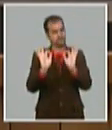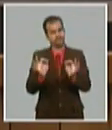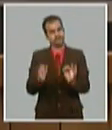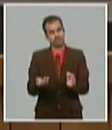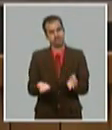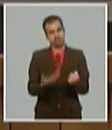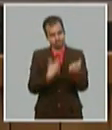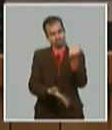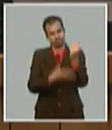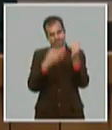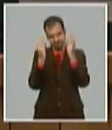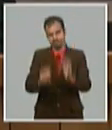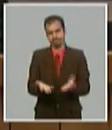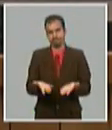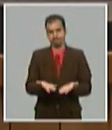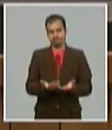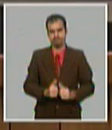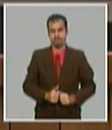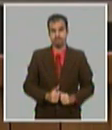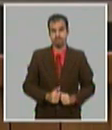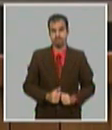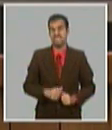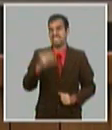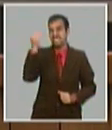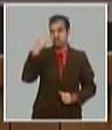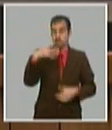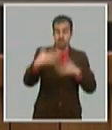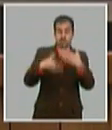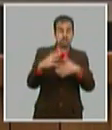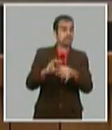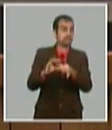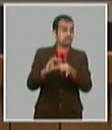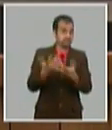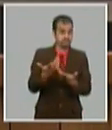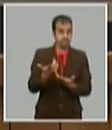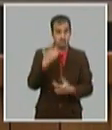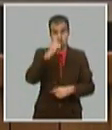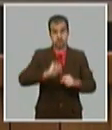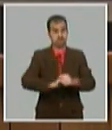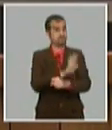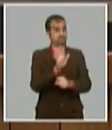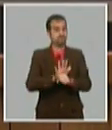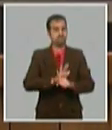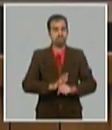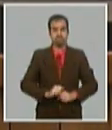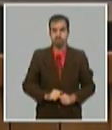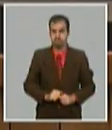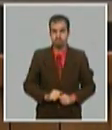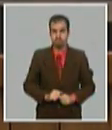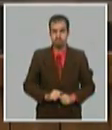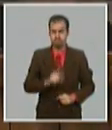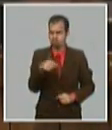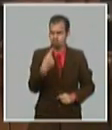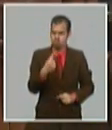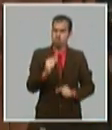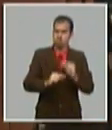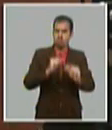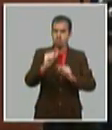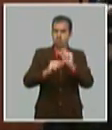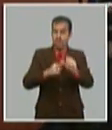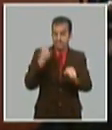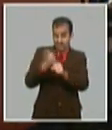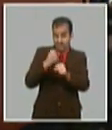y lógico en medio de este excepcional escenario el que superaremos sólo con más trabajo